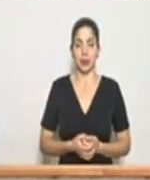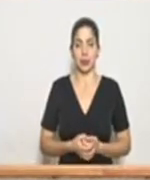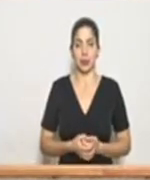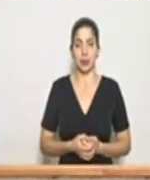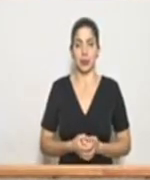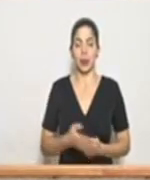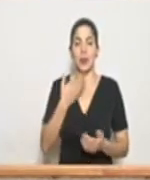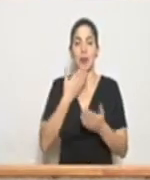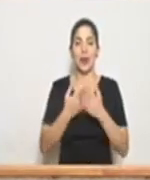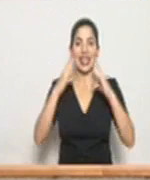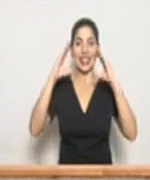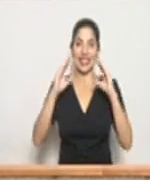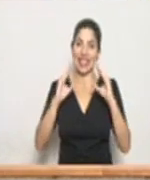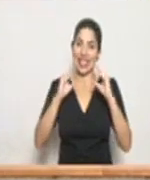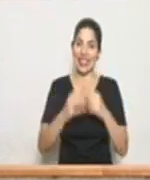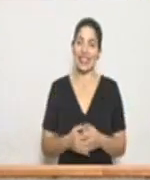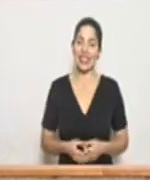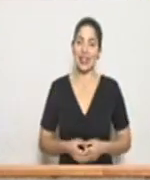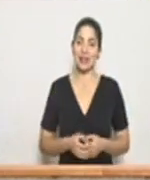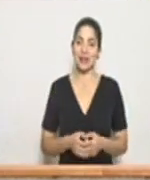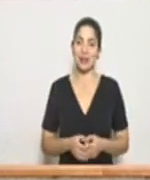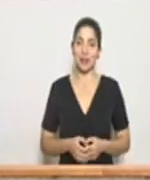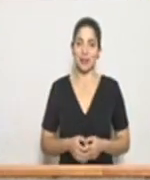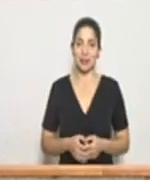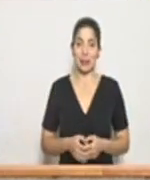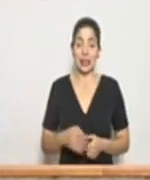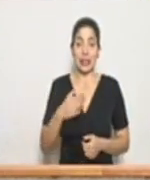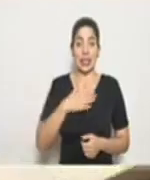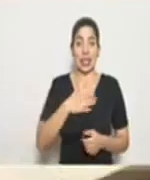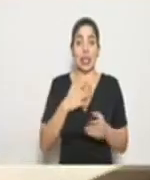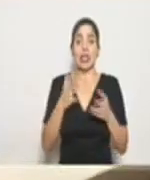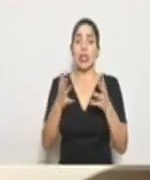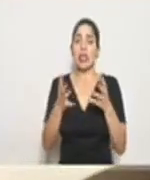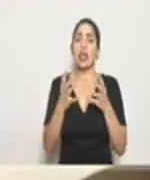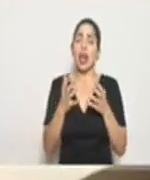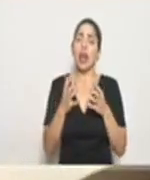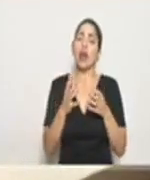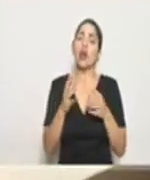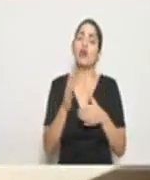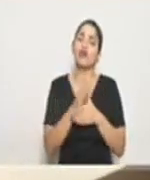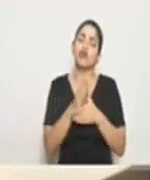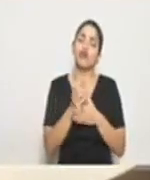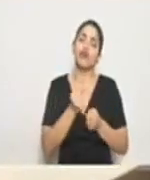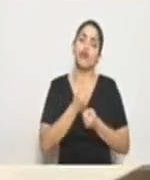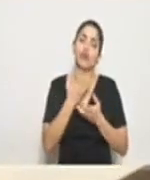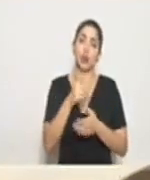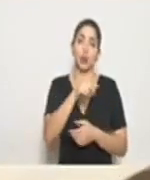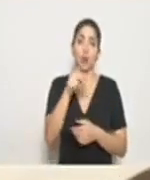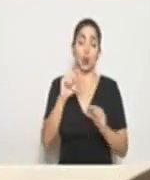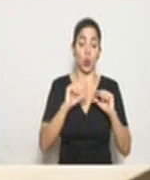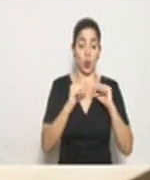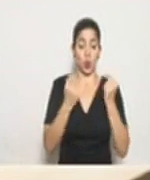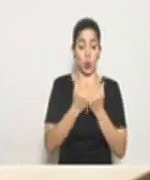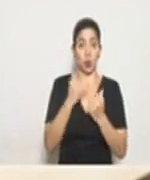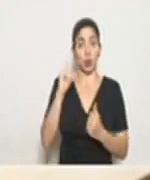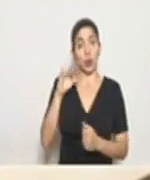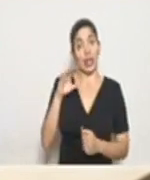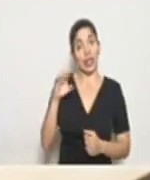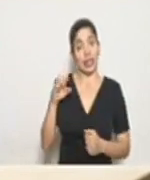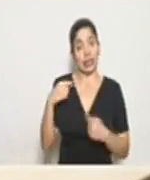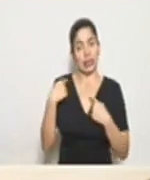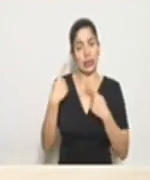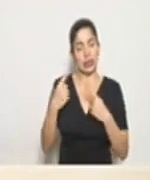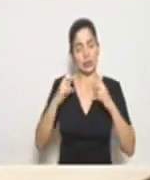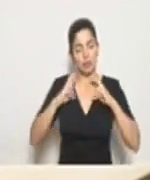Muy buenas tardes. Quisiera compartir con ustedes que en el grupo ICE hemos estado